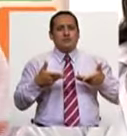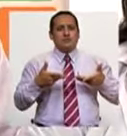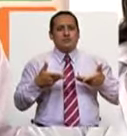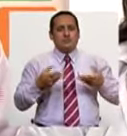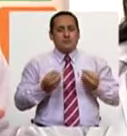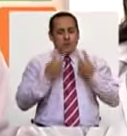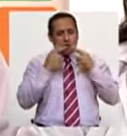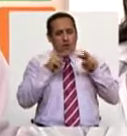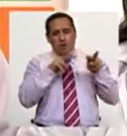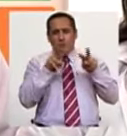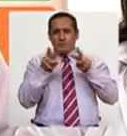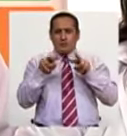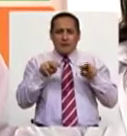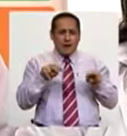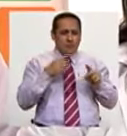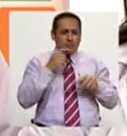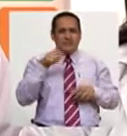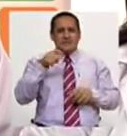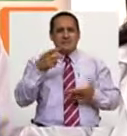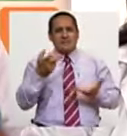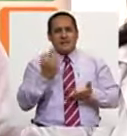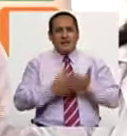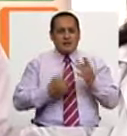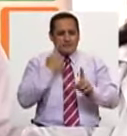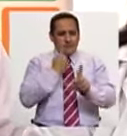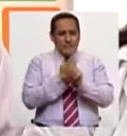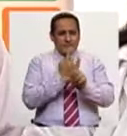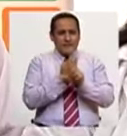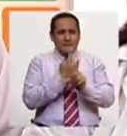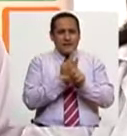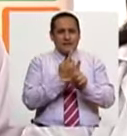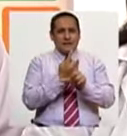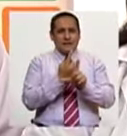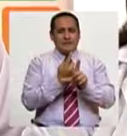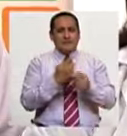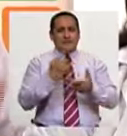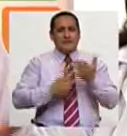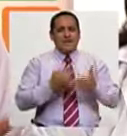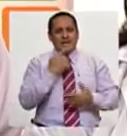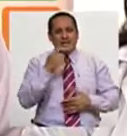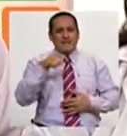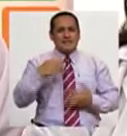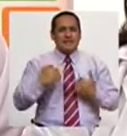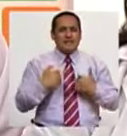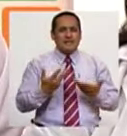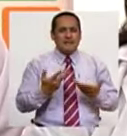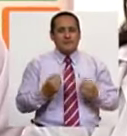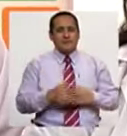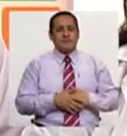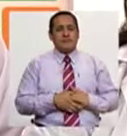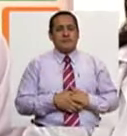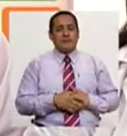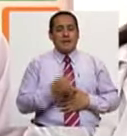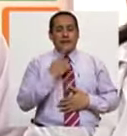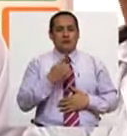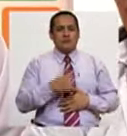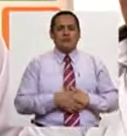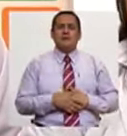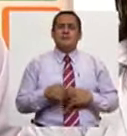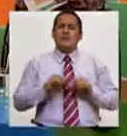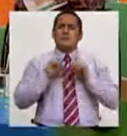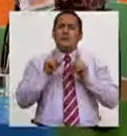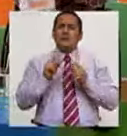observándolos, cuál es la necesidad directa, ¿no? Que tienen. Y es básicamente eso.